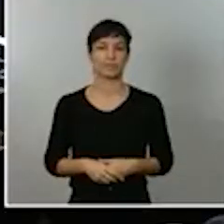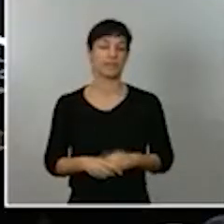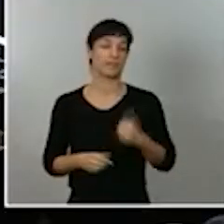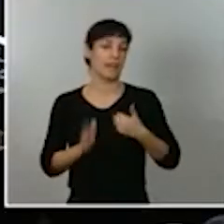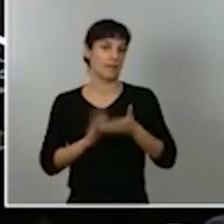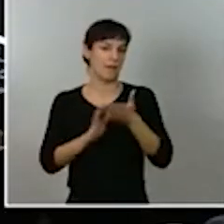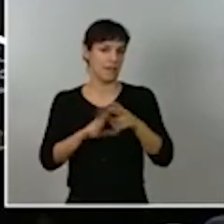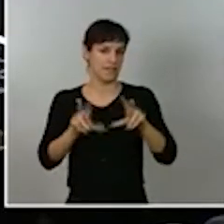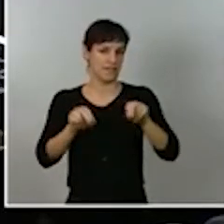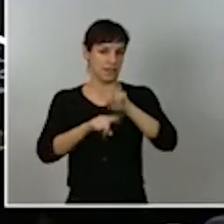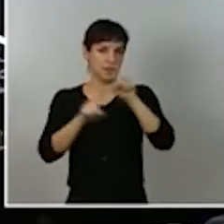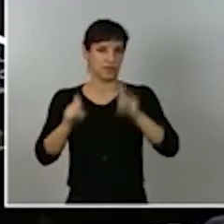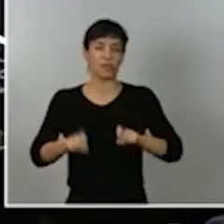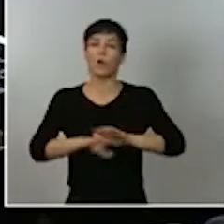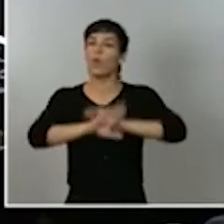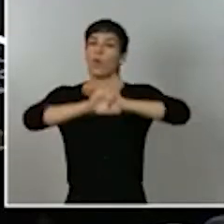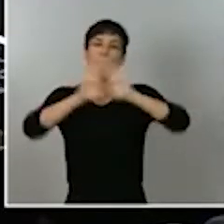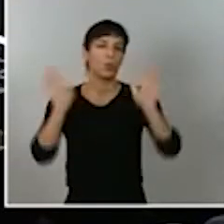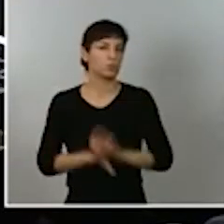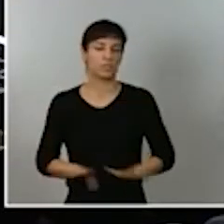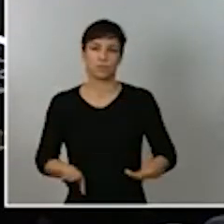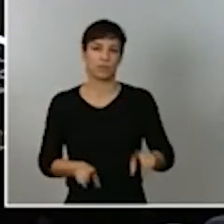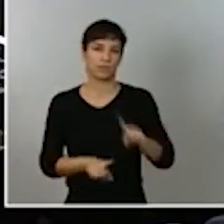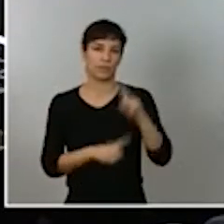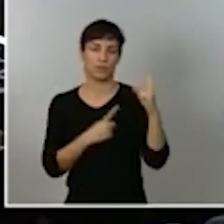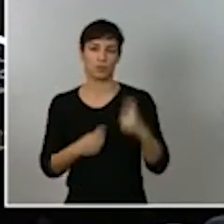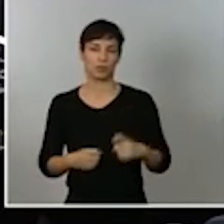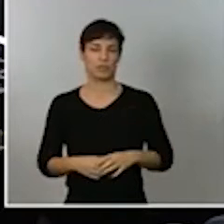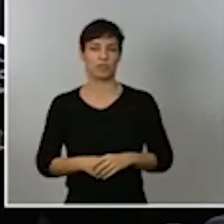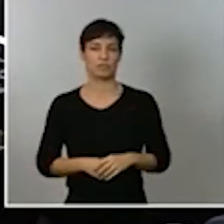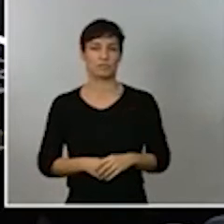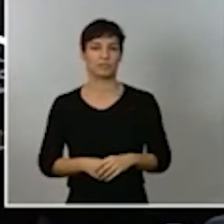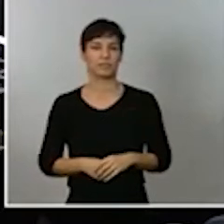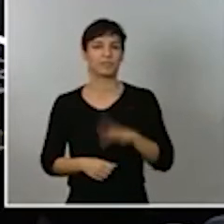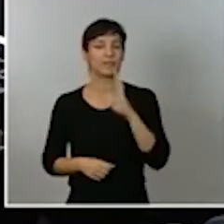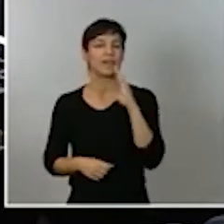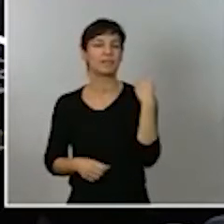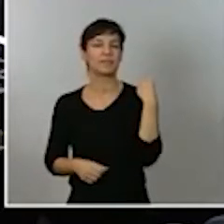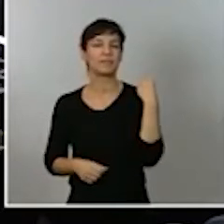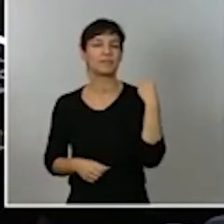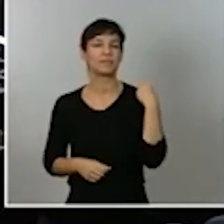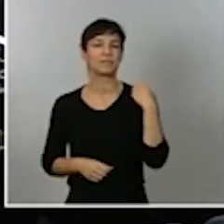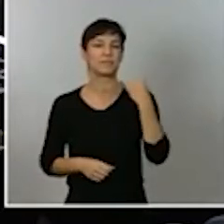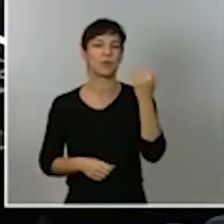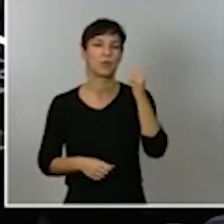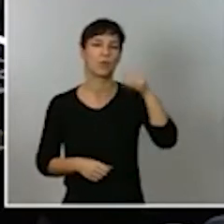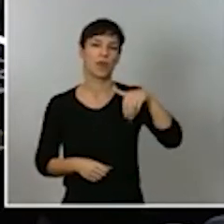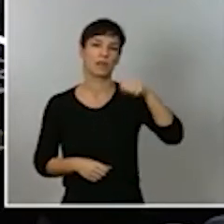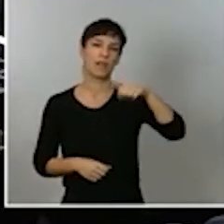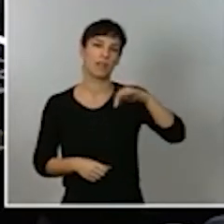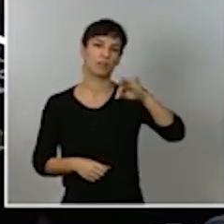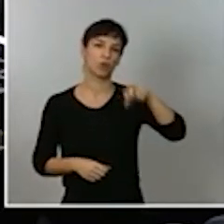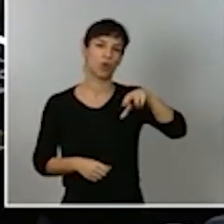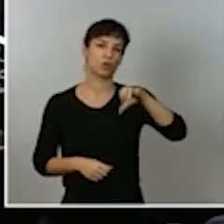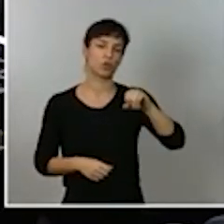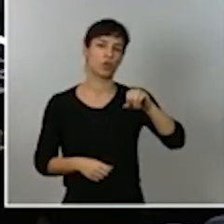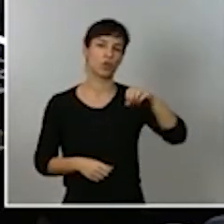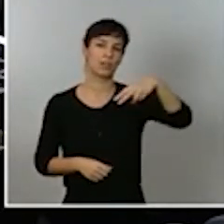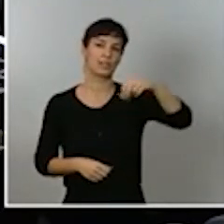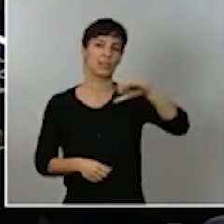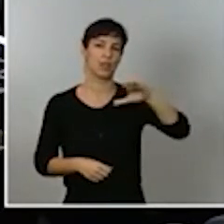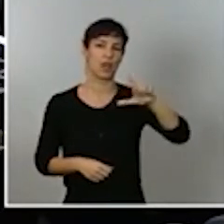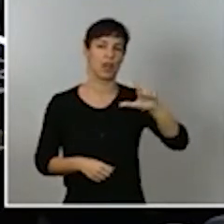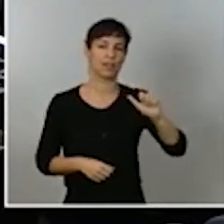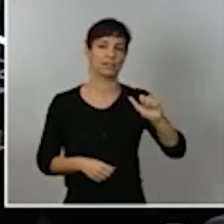un último turno de preguntas nos había pedido la palabra Juan Antonio Nicolay de News Juan Antonio buenas